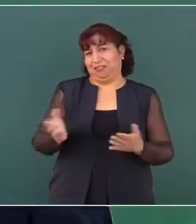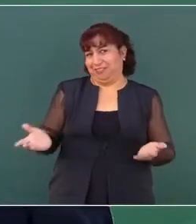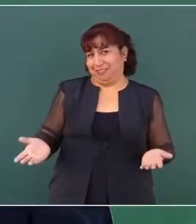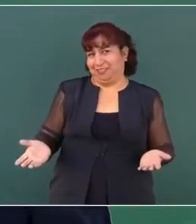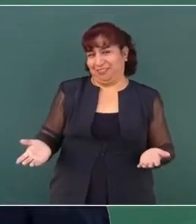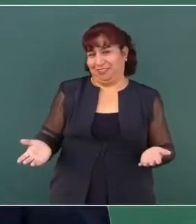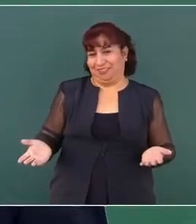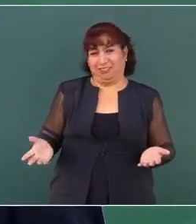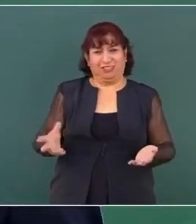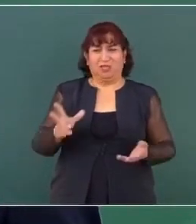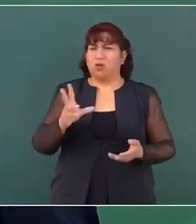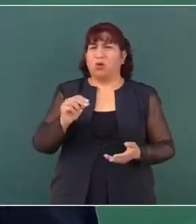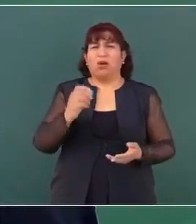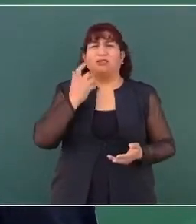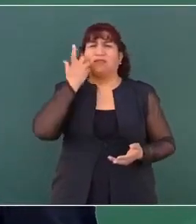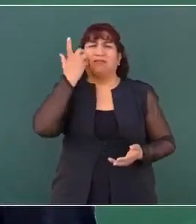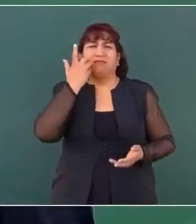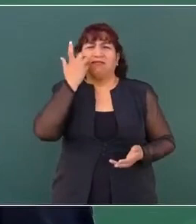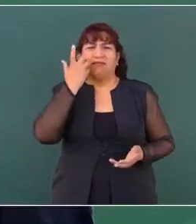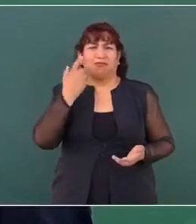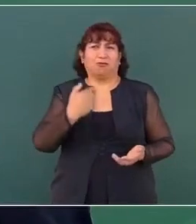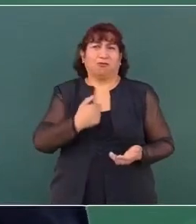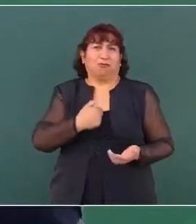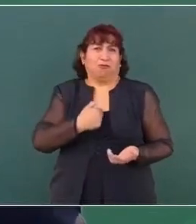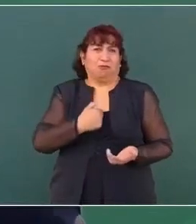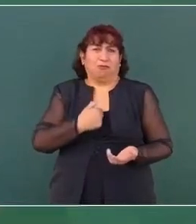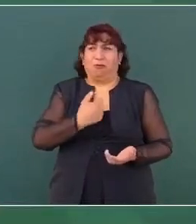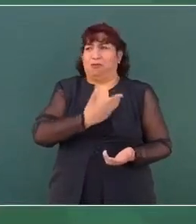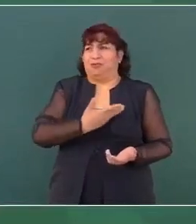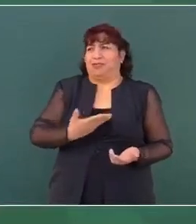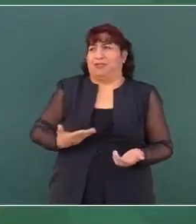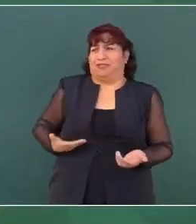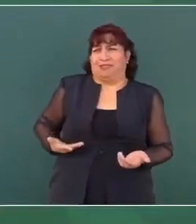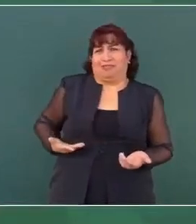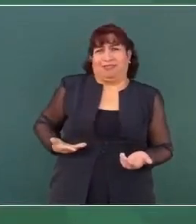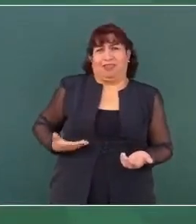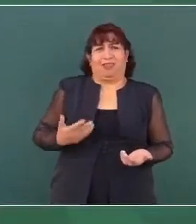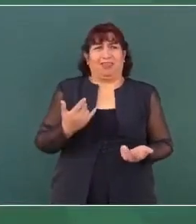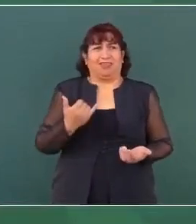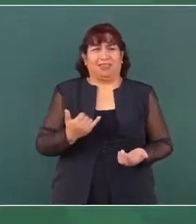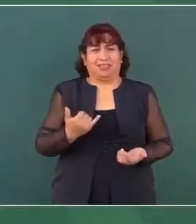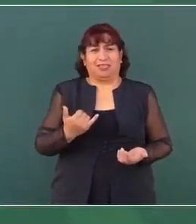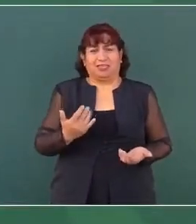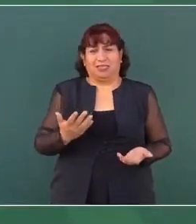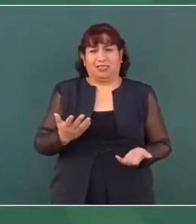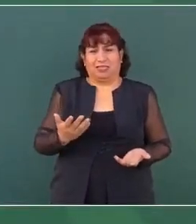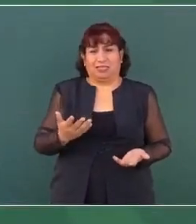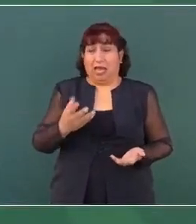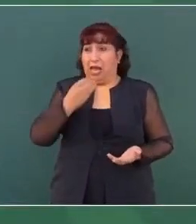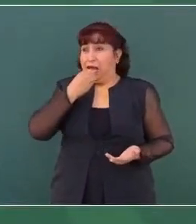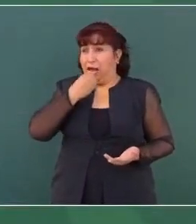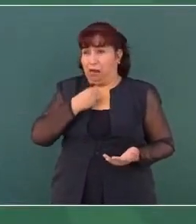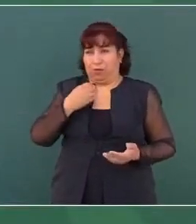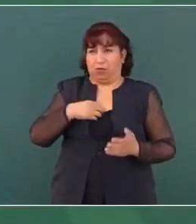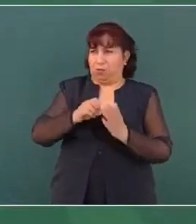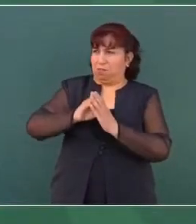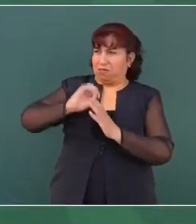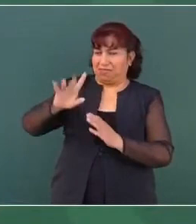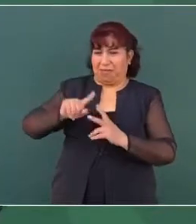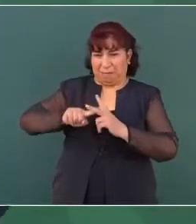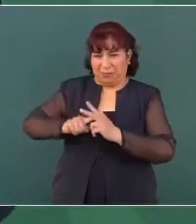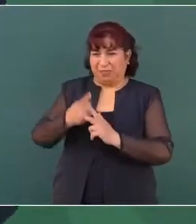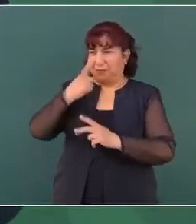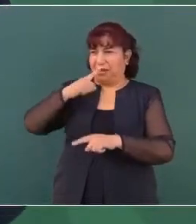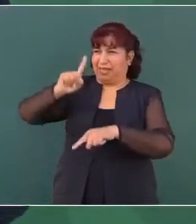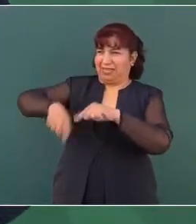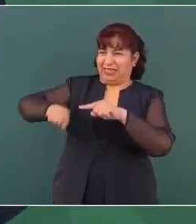Entonces, no es porque yo sea presidente y aunque ya envié la iniciativa para